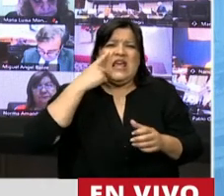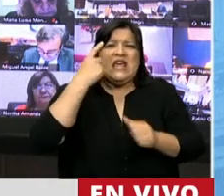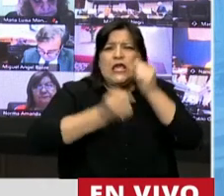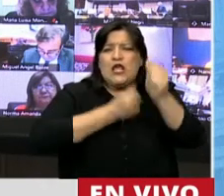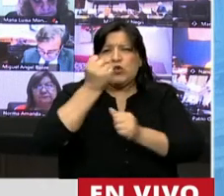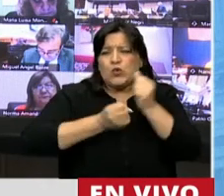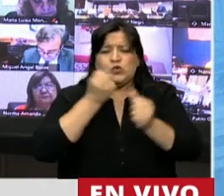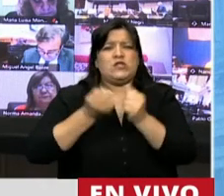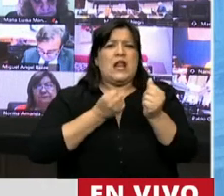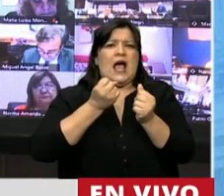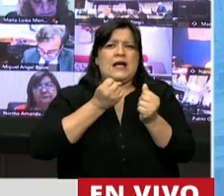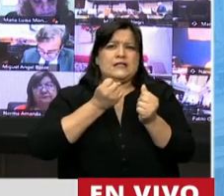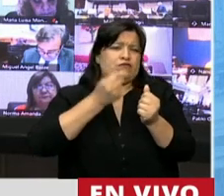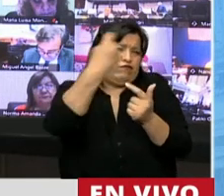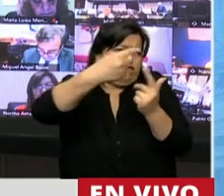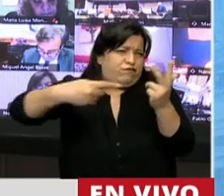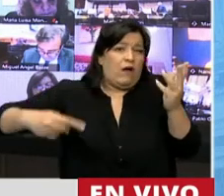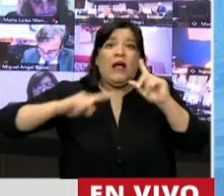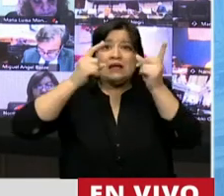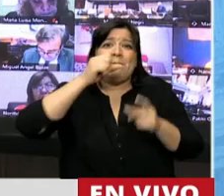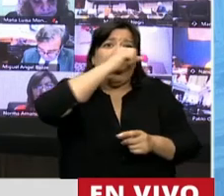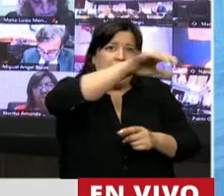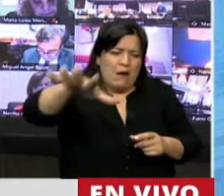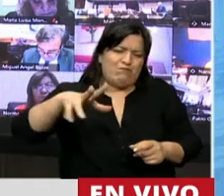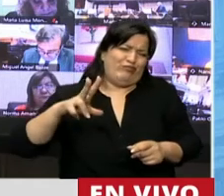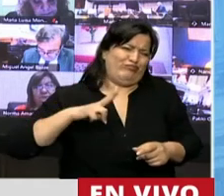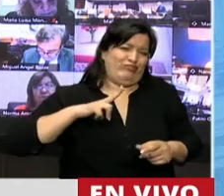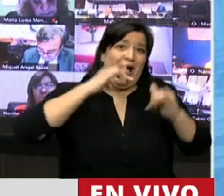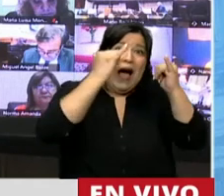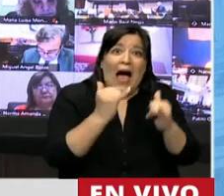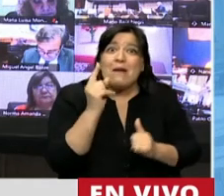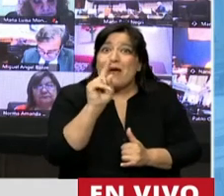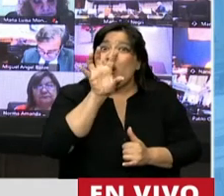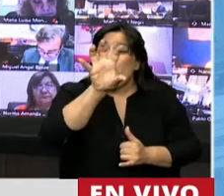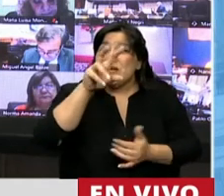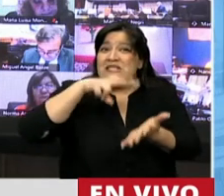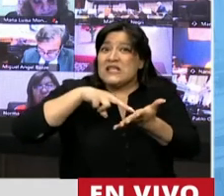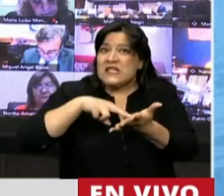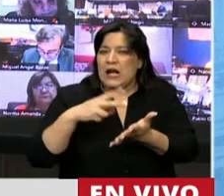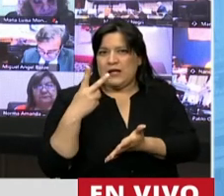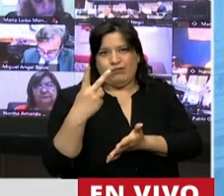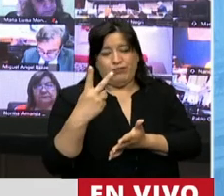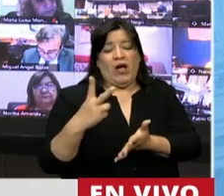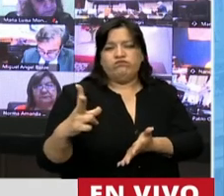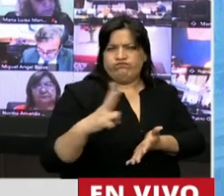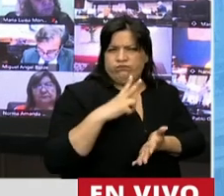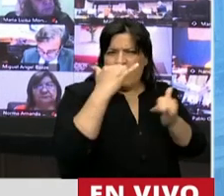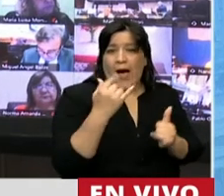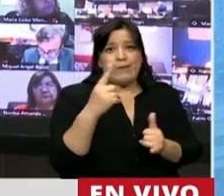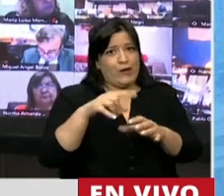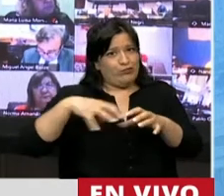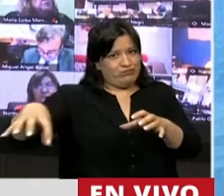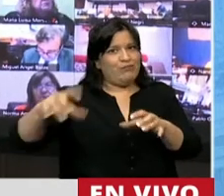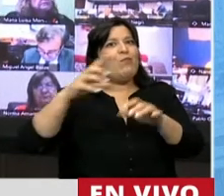de distinta naturaleza o el propio campo. Pero la pobreza también es enormemente grande. Donde tenemos